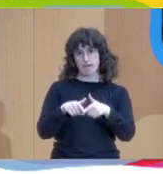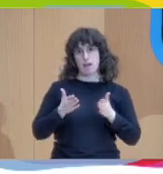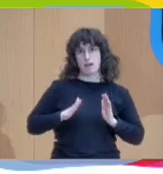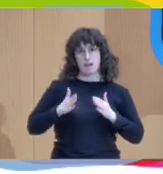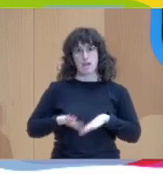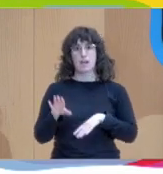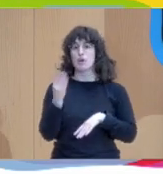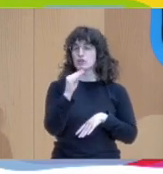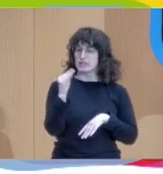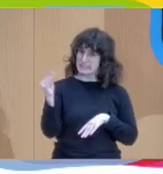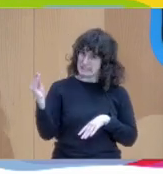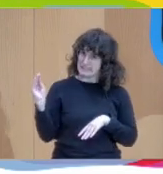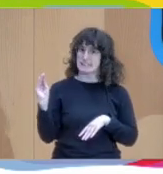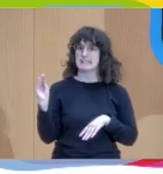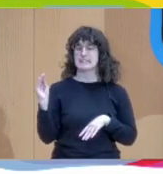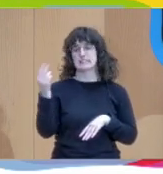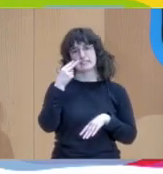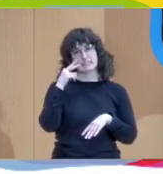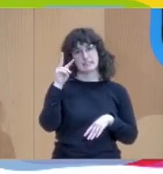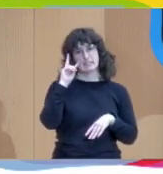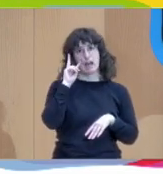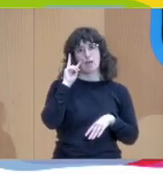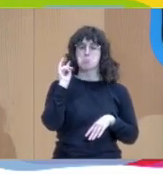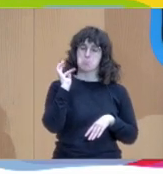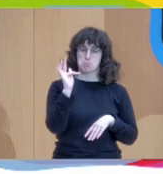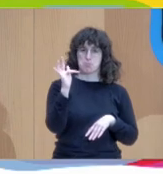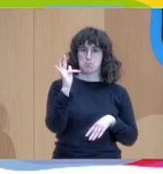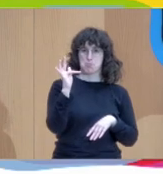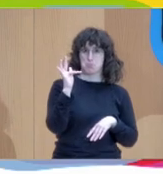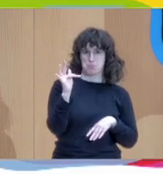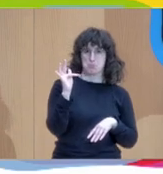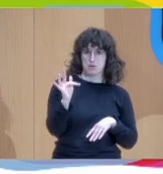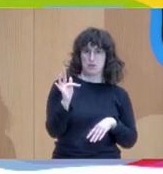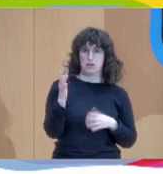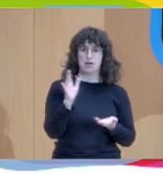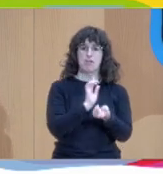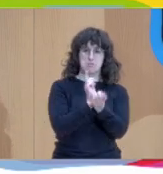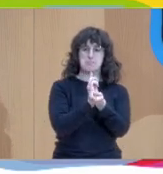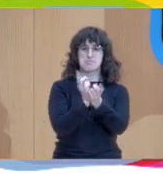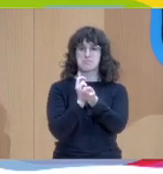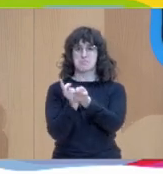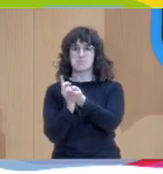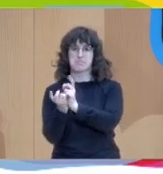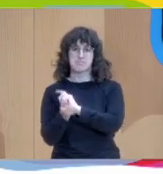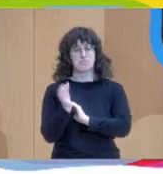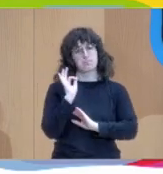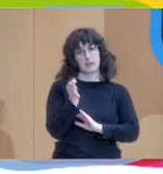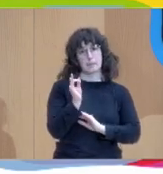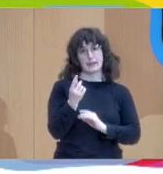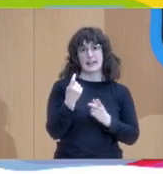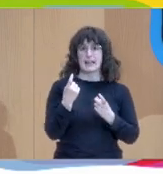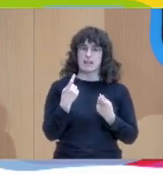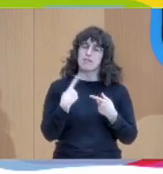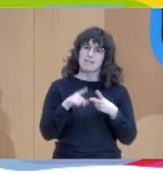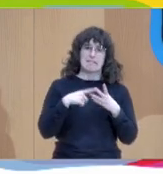adolescentes. Y la experiencia ha sido positiva. Se han ido generando cambios. Es cierto que tenemos que desaprender como